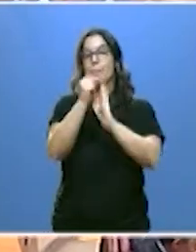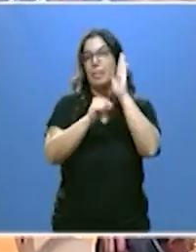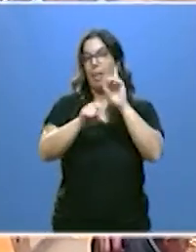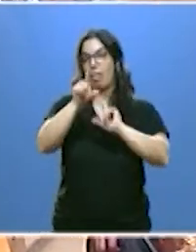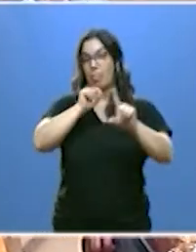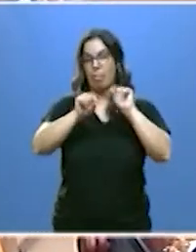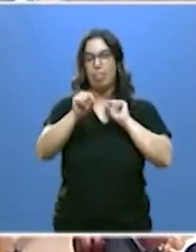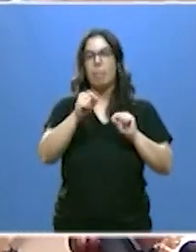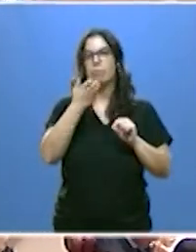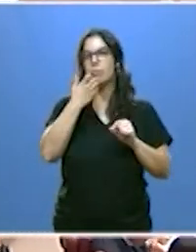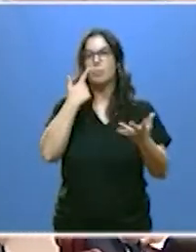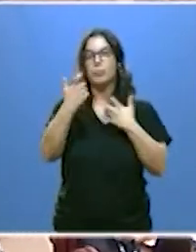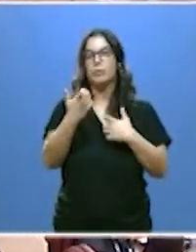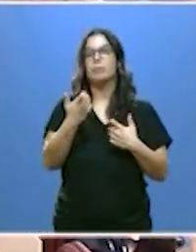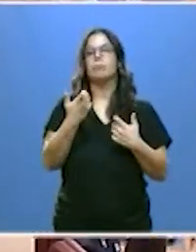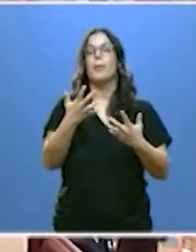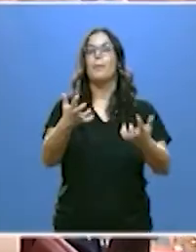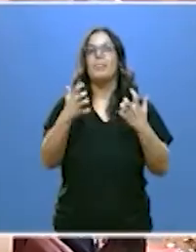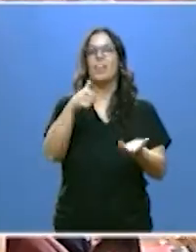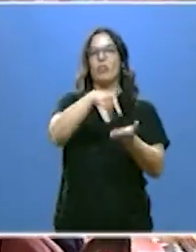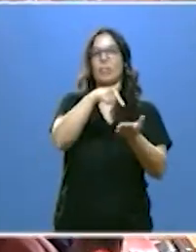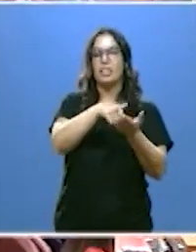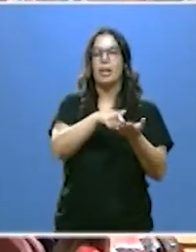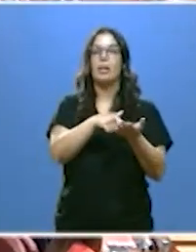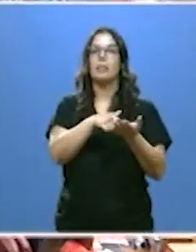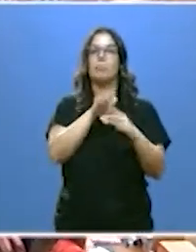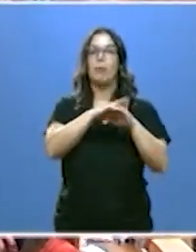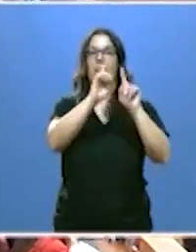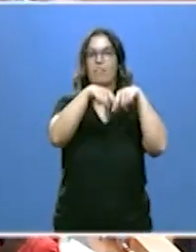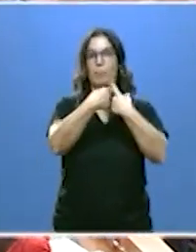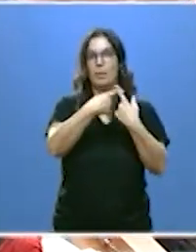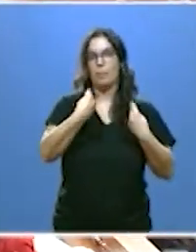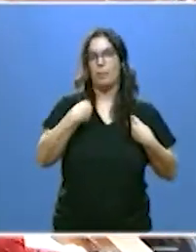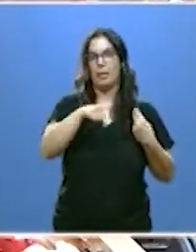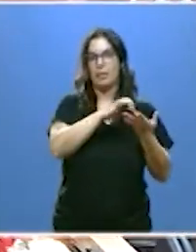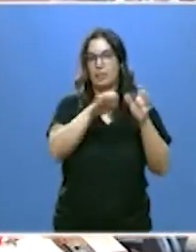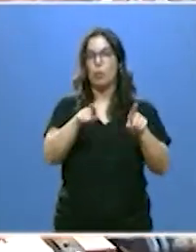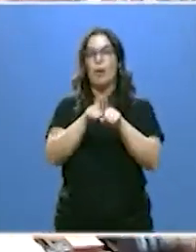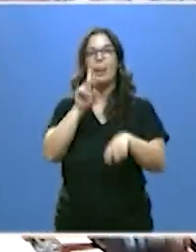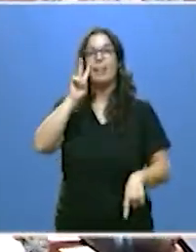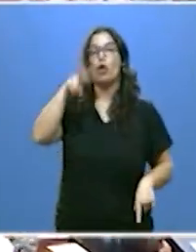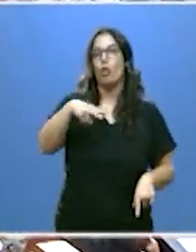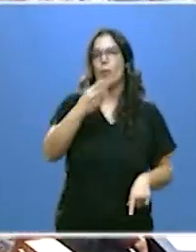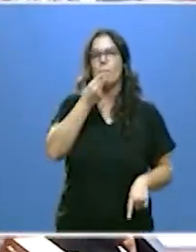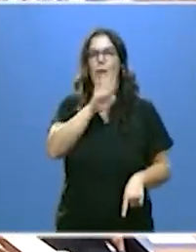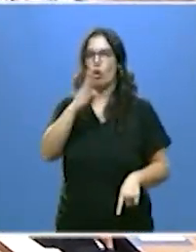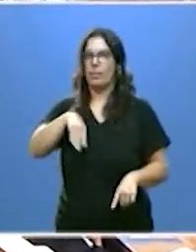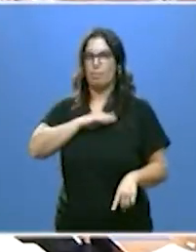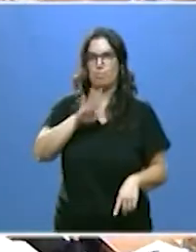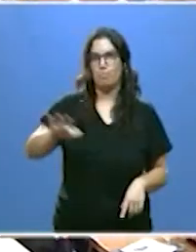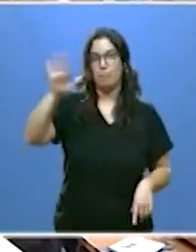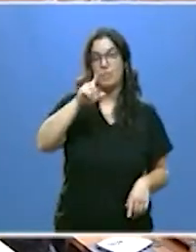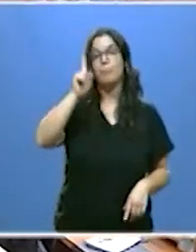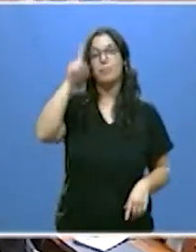están los actuales beneficios fiscales para las familias de Castilla y León reconocidos como los mejores de España también